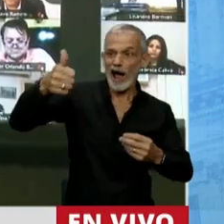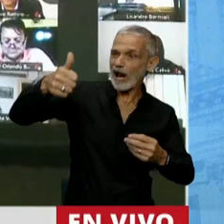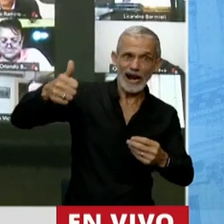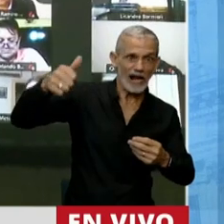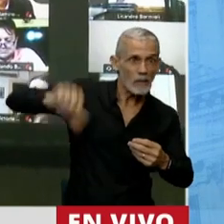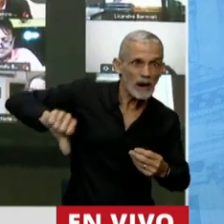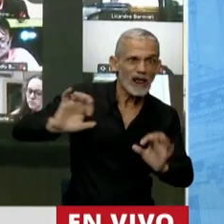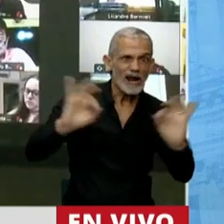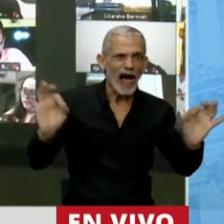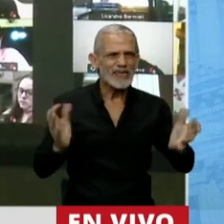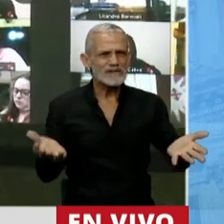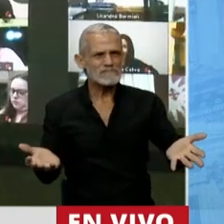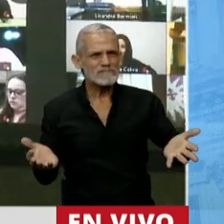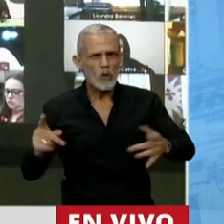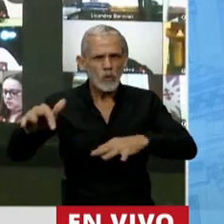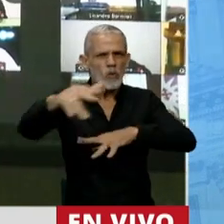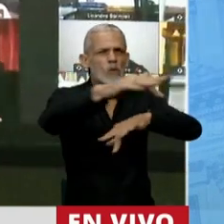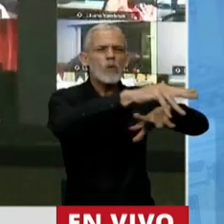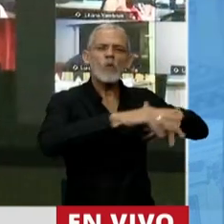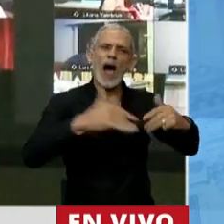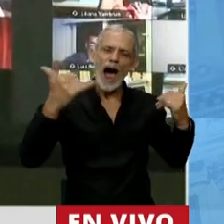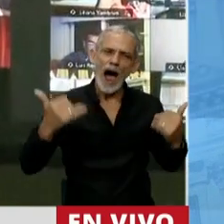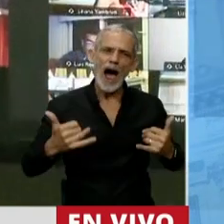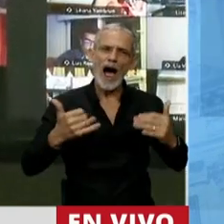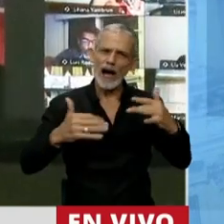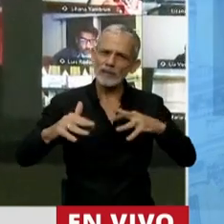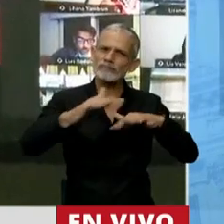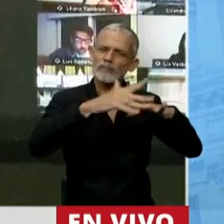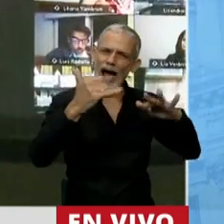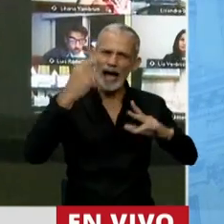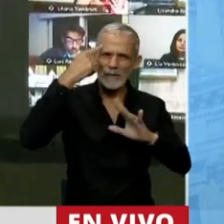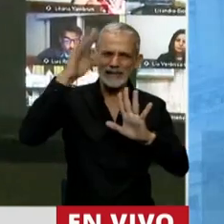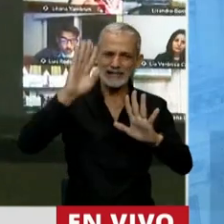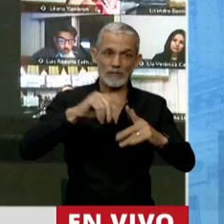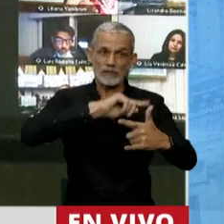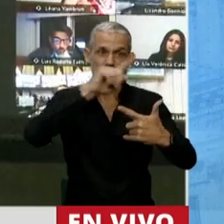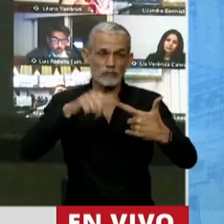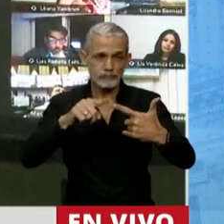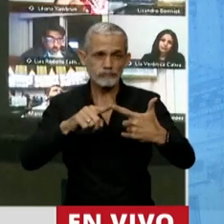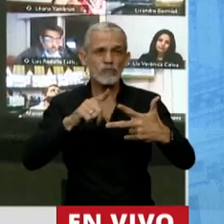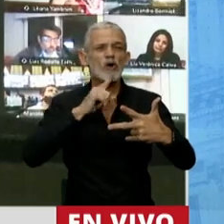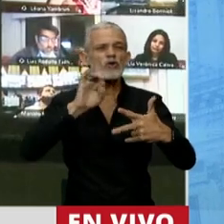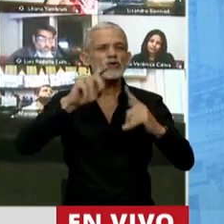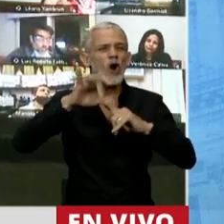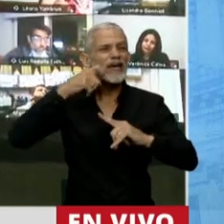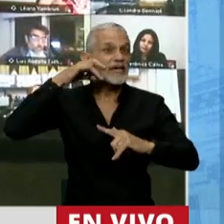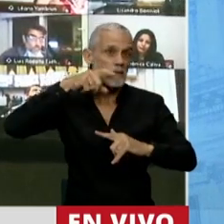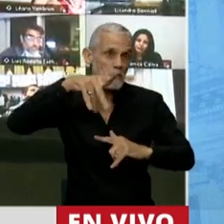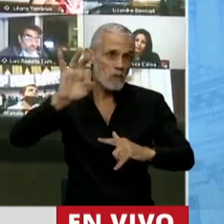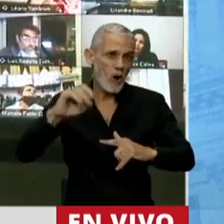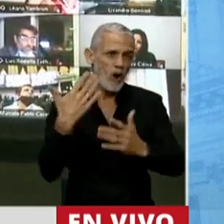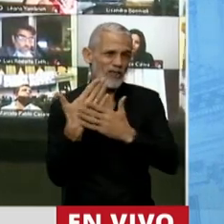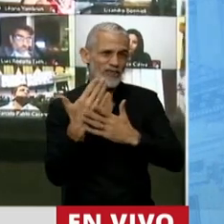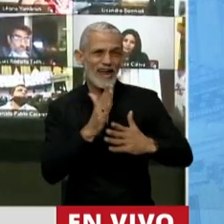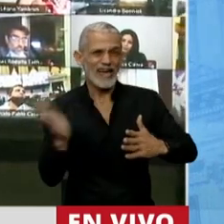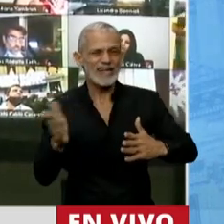perdedores. Circula mucho, mucho más de lo que pensamos. Hay una especie de trotskismo de derecha que ahora está de moda.